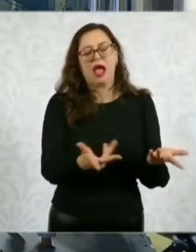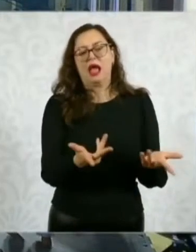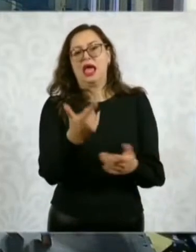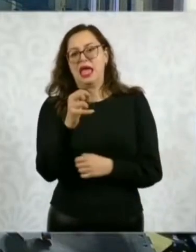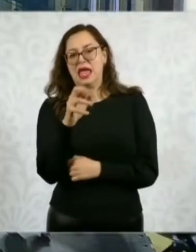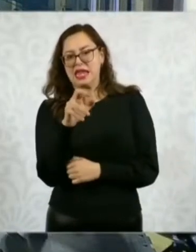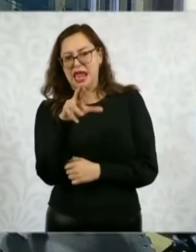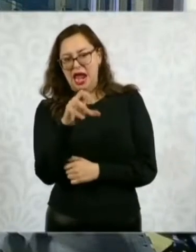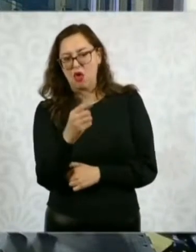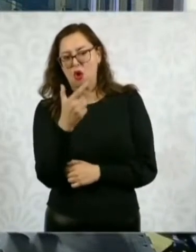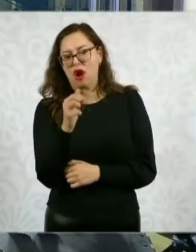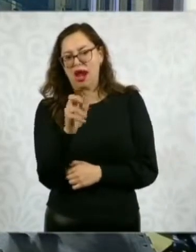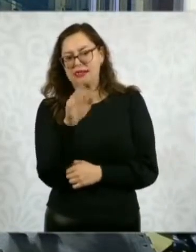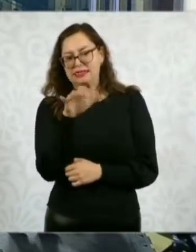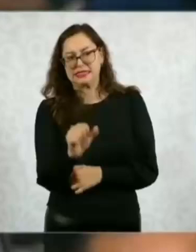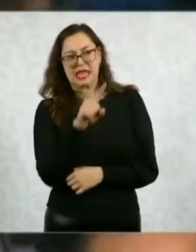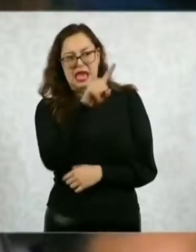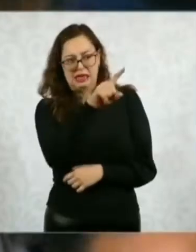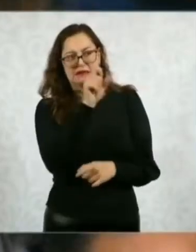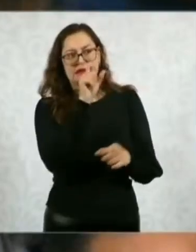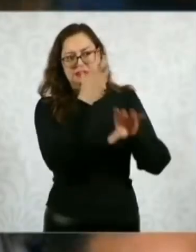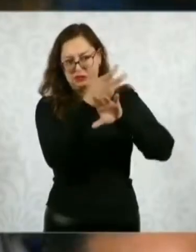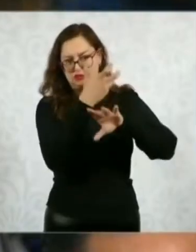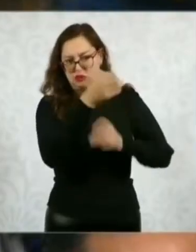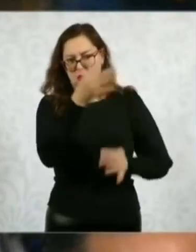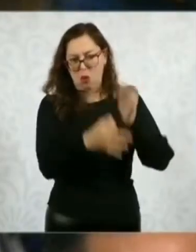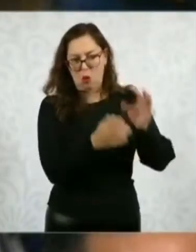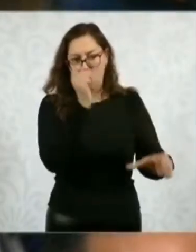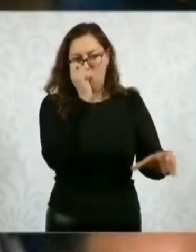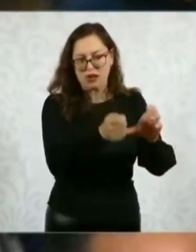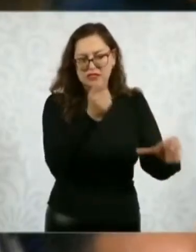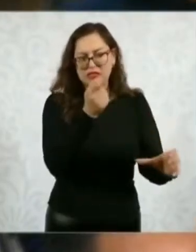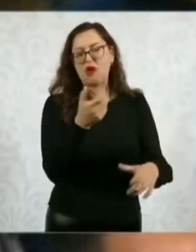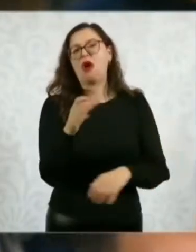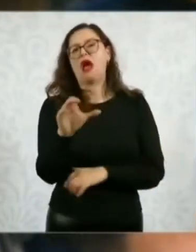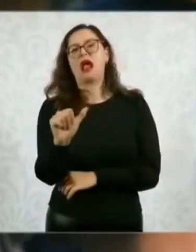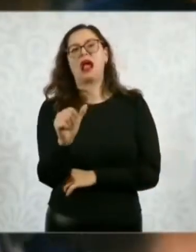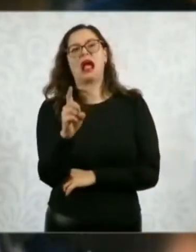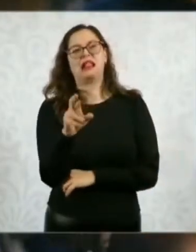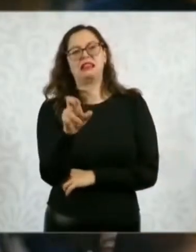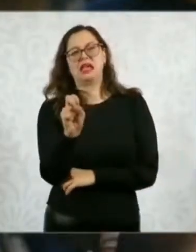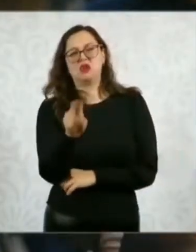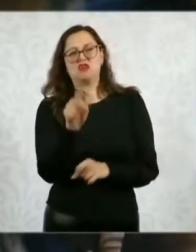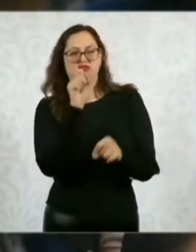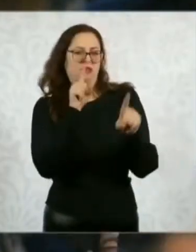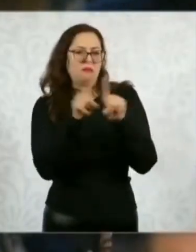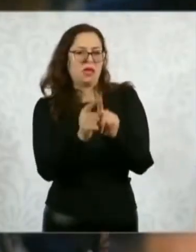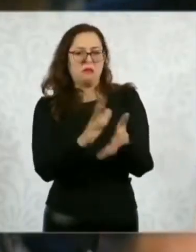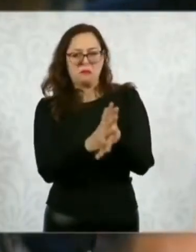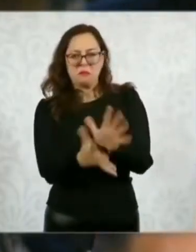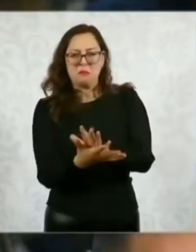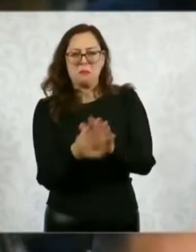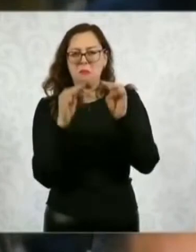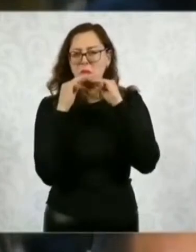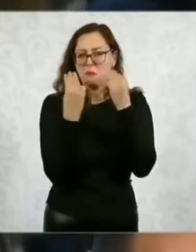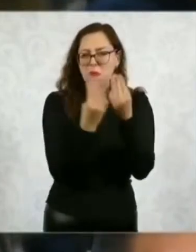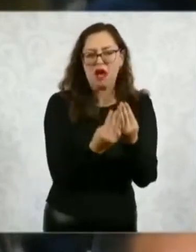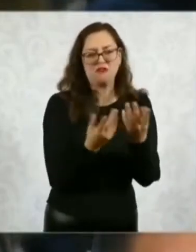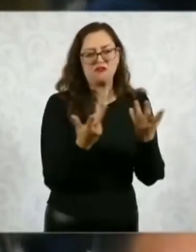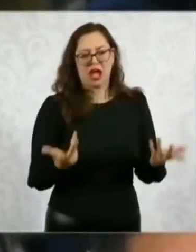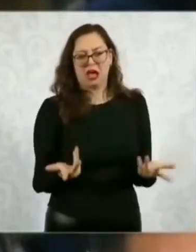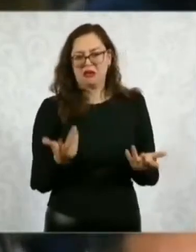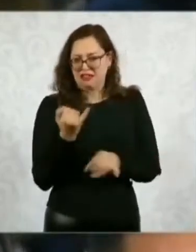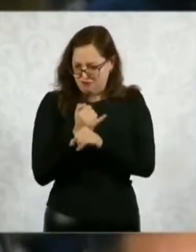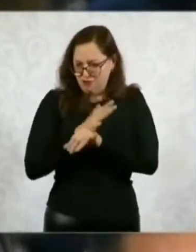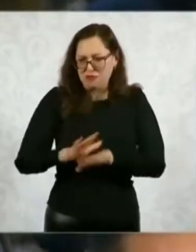posibilidad de que Felipe Calderón haya estado relacionado a estos enjuagues con el crimen organizado cuando ellos